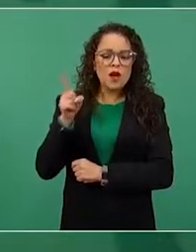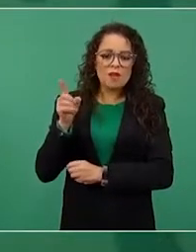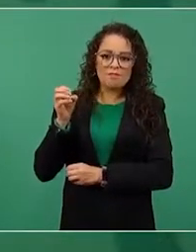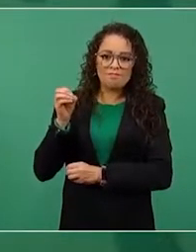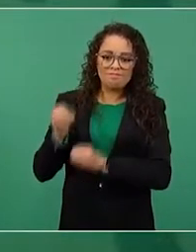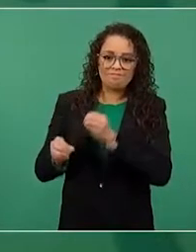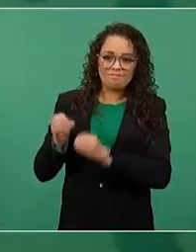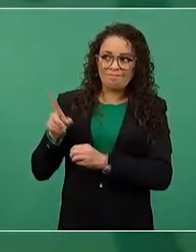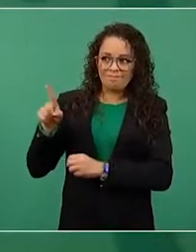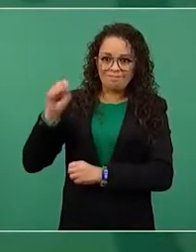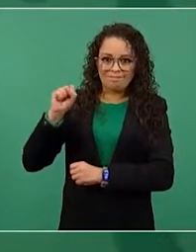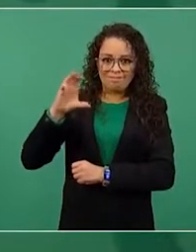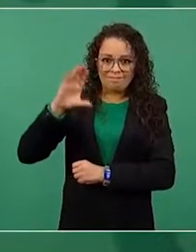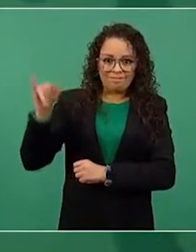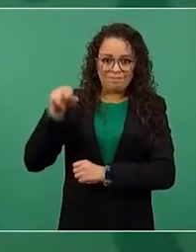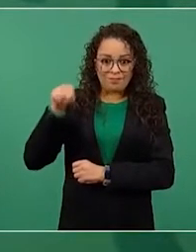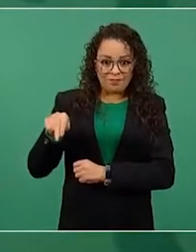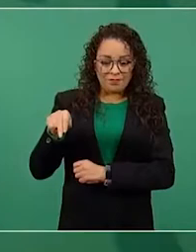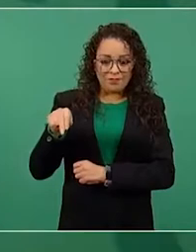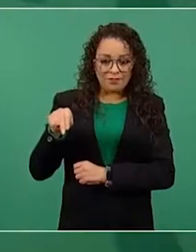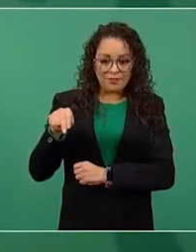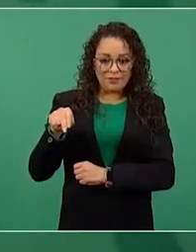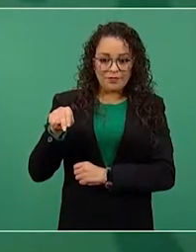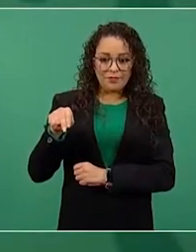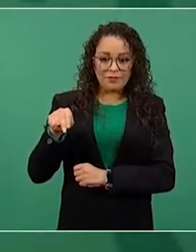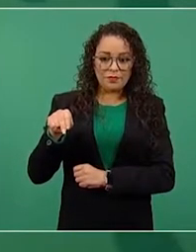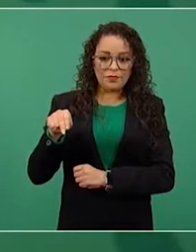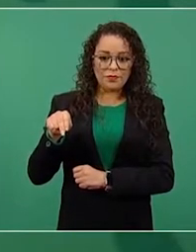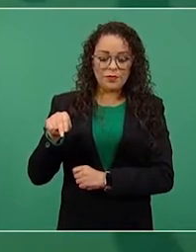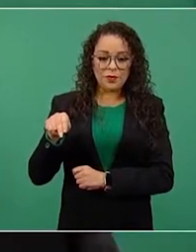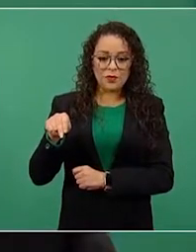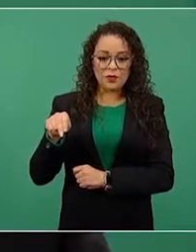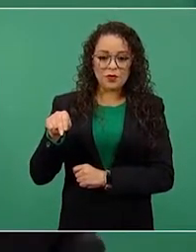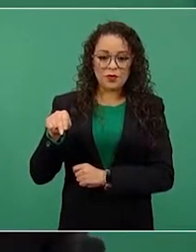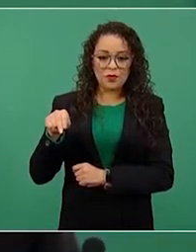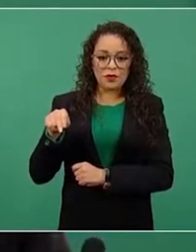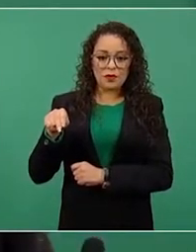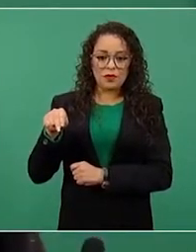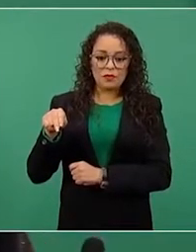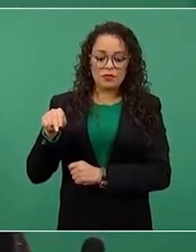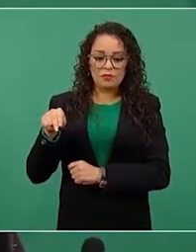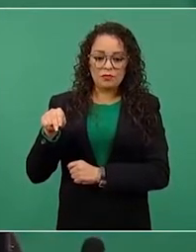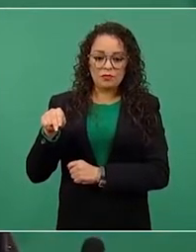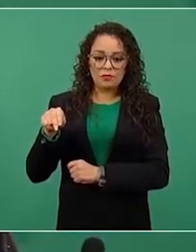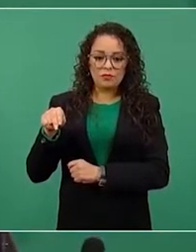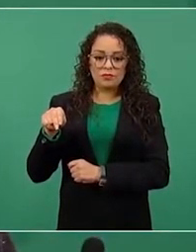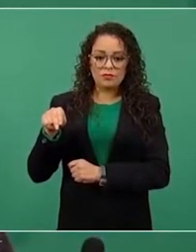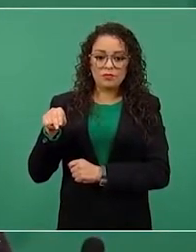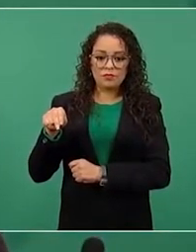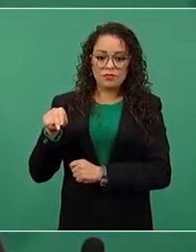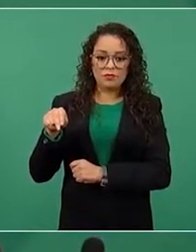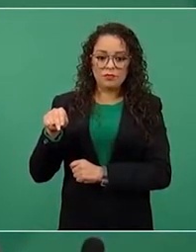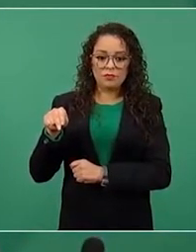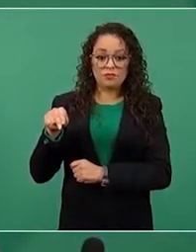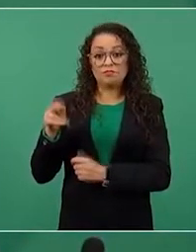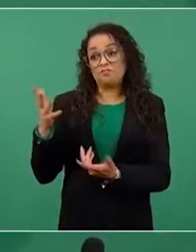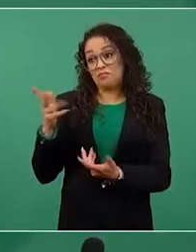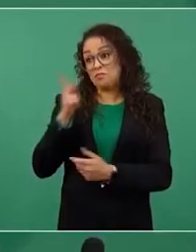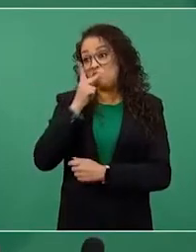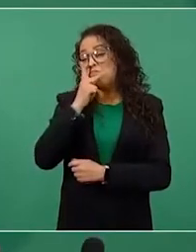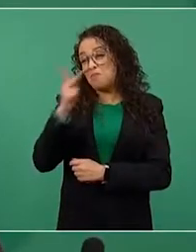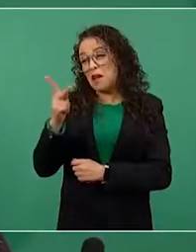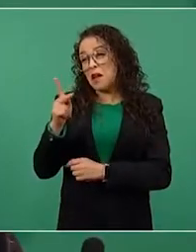Suprema Corte hayan ordenado, si se puede usar la palabra,